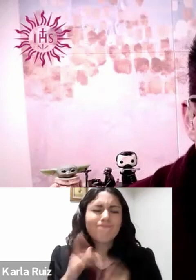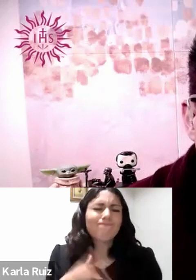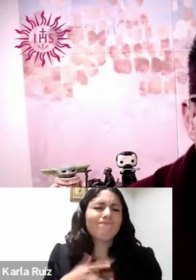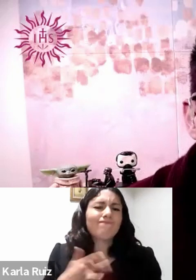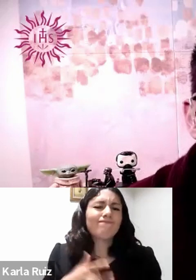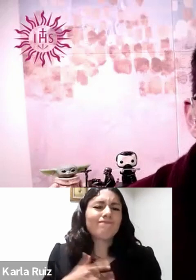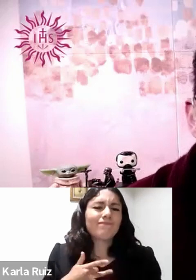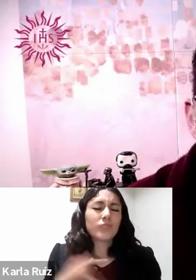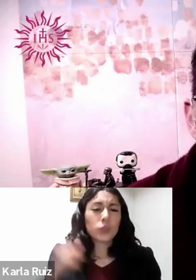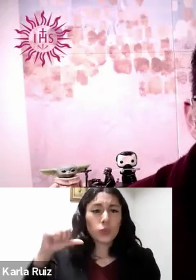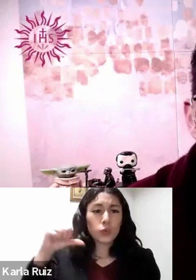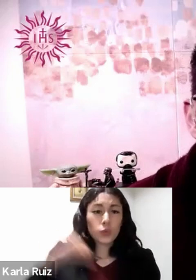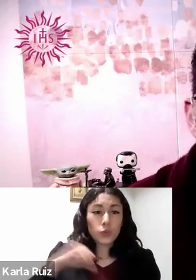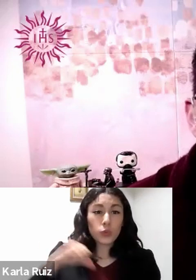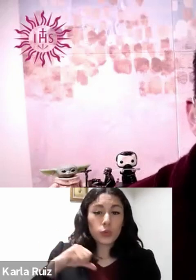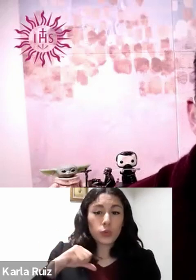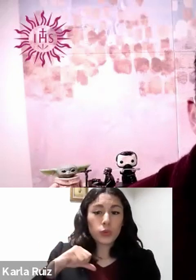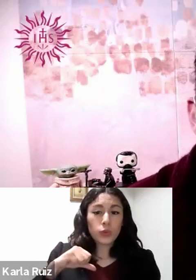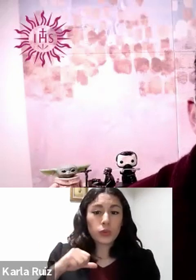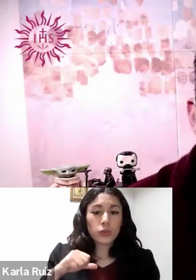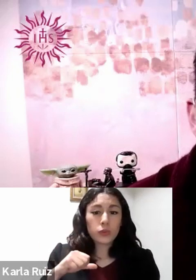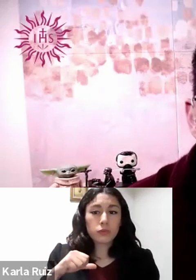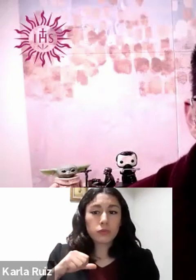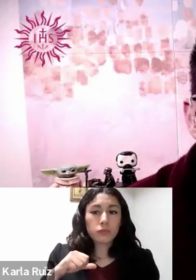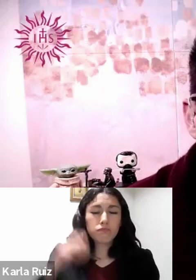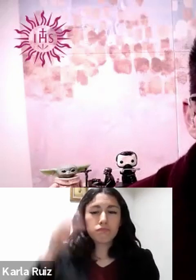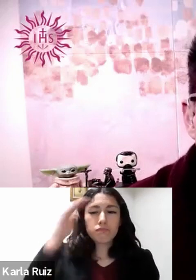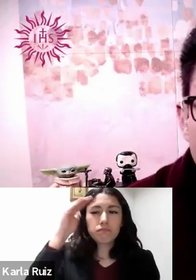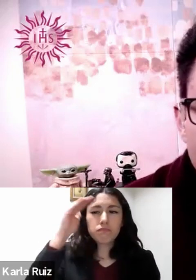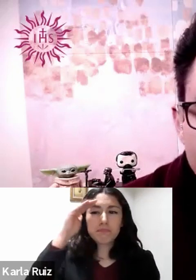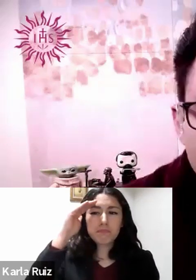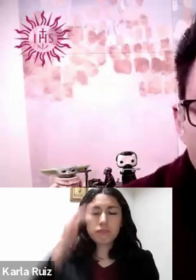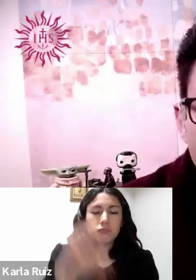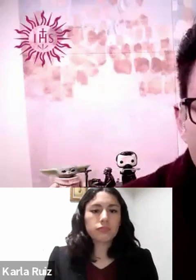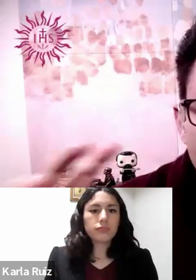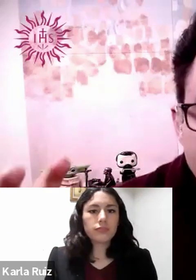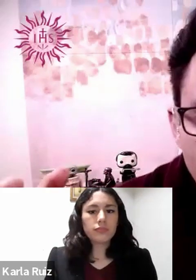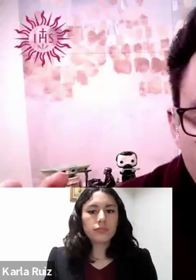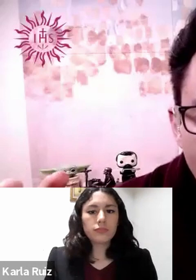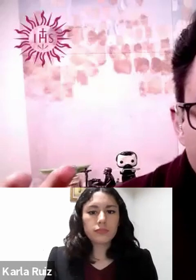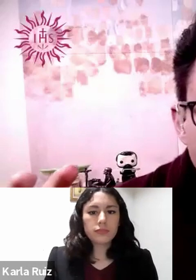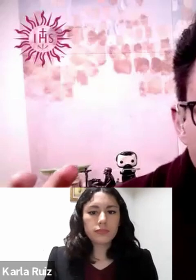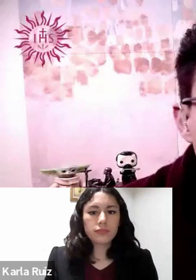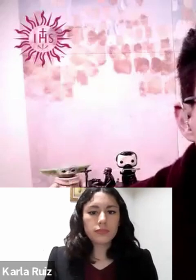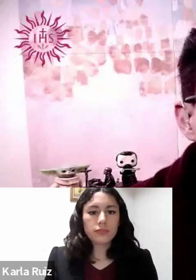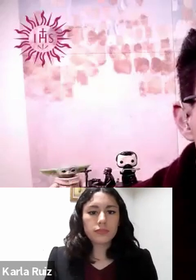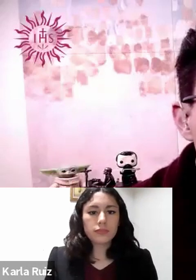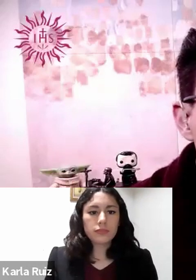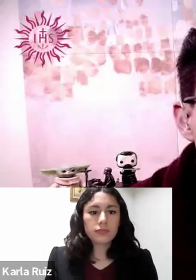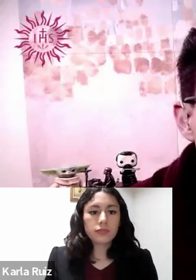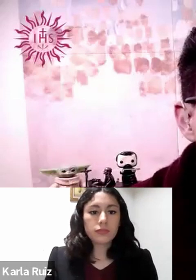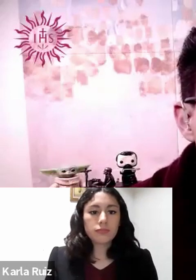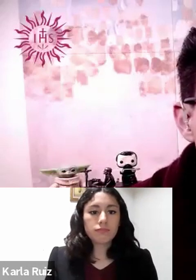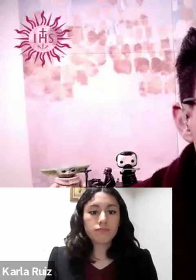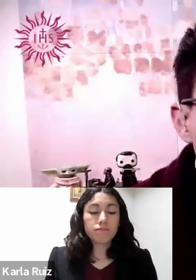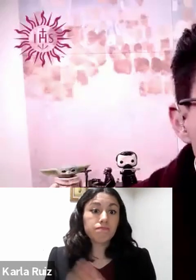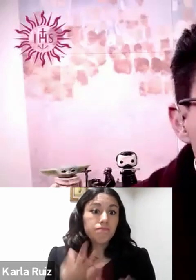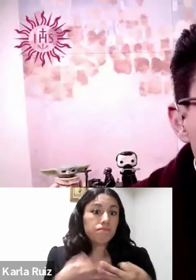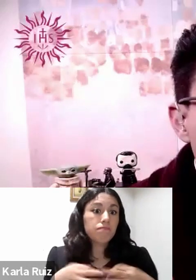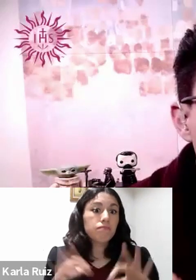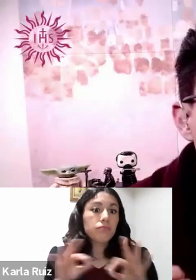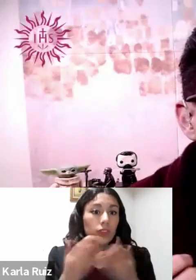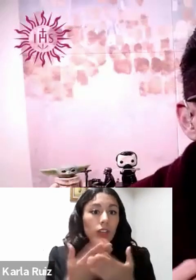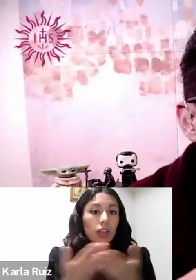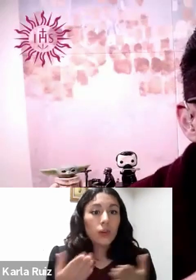el día de hoy. Y a lo mejor es un llamado a poner atención ahora que comenzamos la cuaresma. La se nos invita